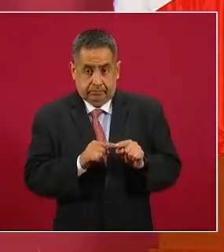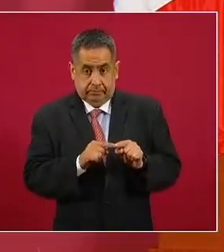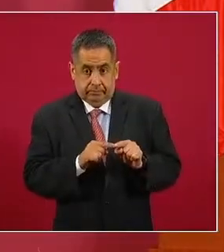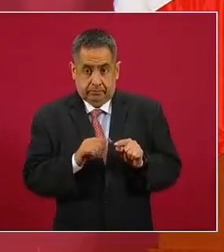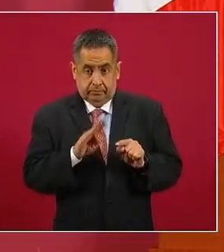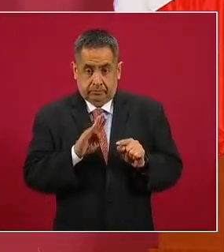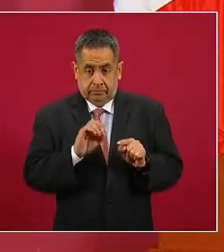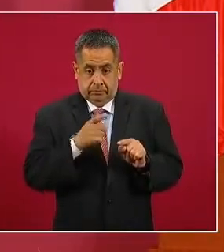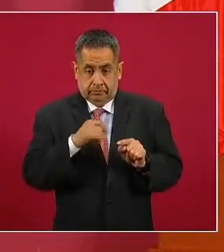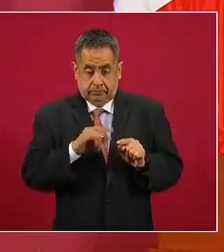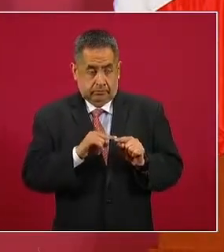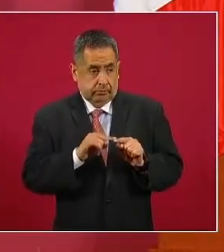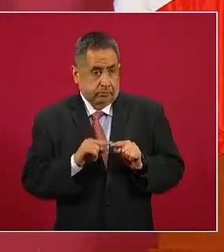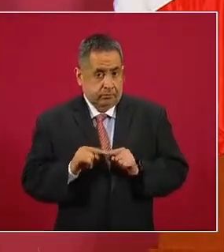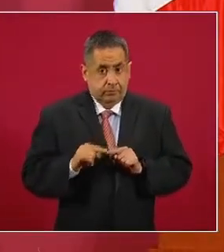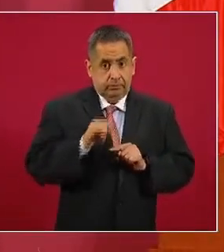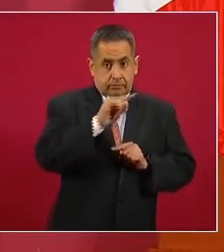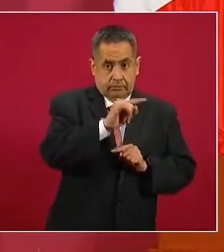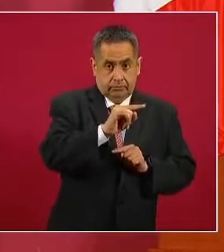423